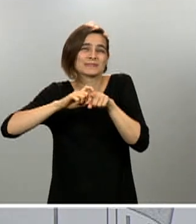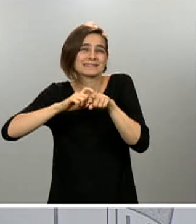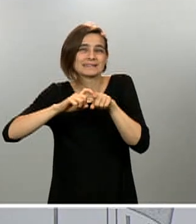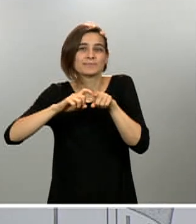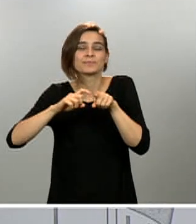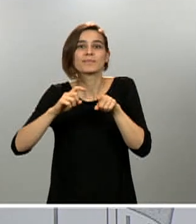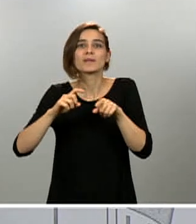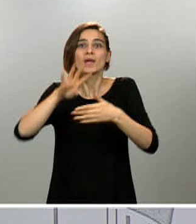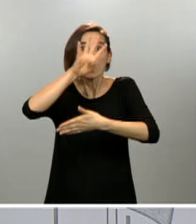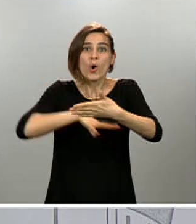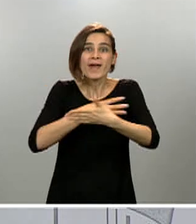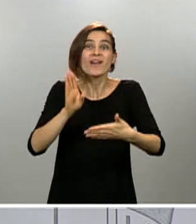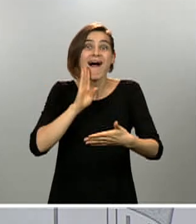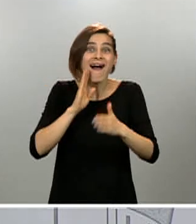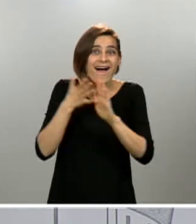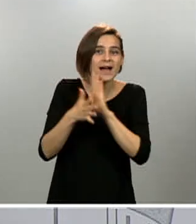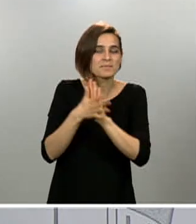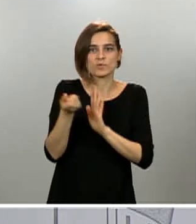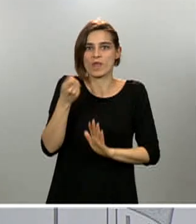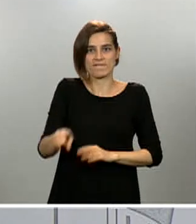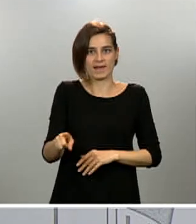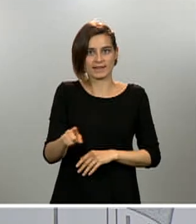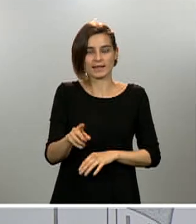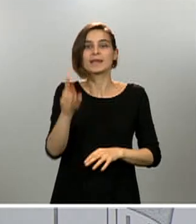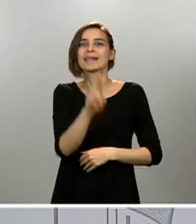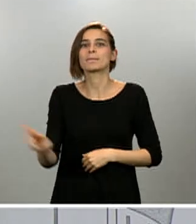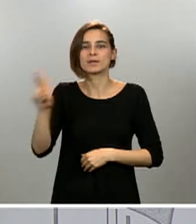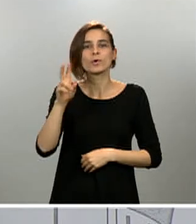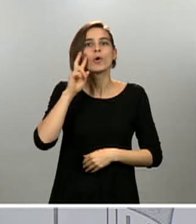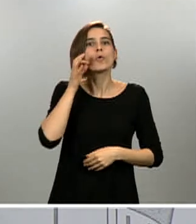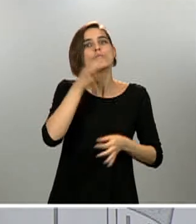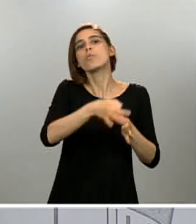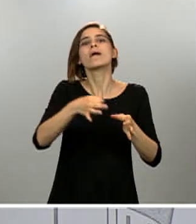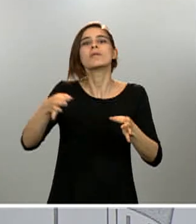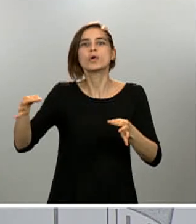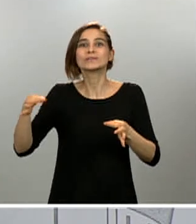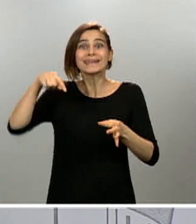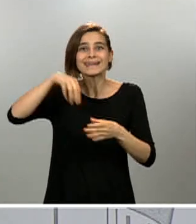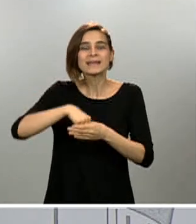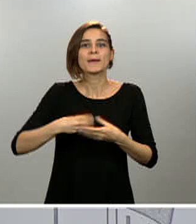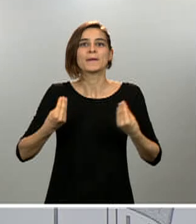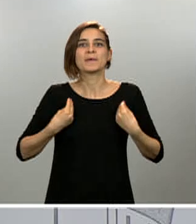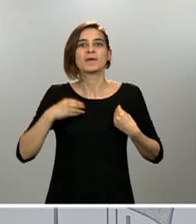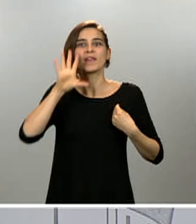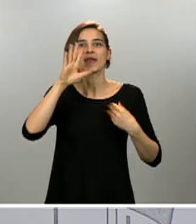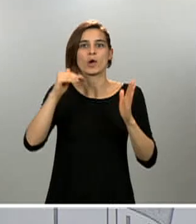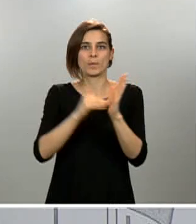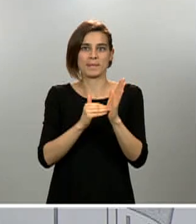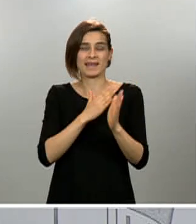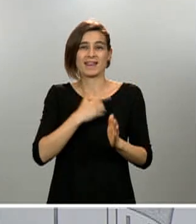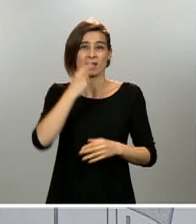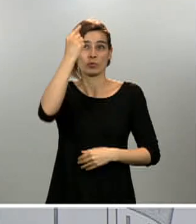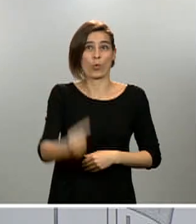los municipios, insisto, de menos de cinco mil habitantes que son el ochenta y pico por ciento de municipios de nuestro país y